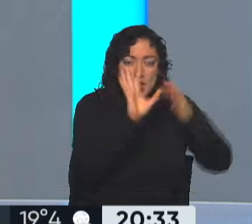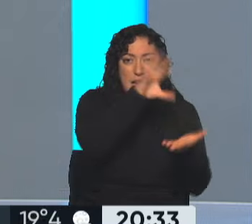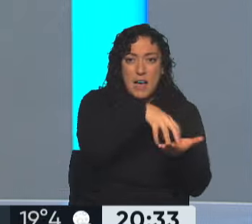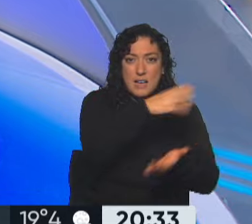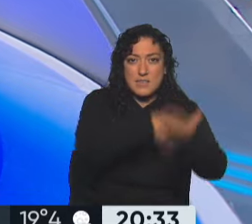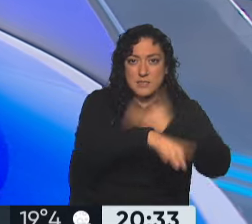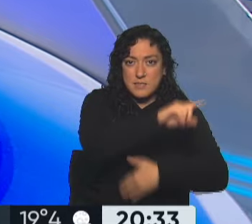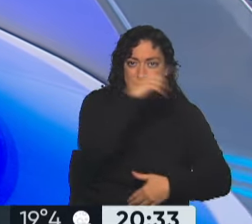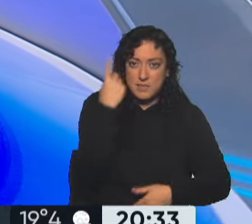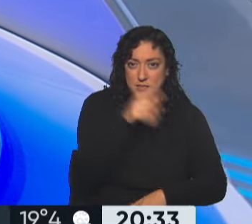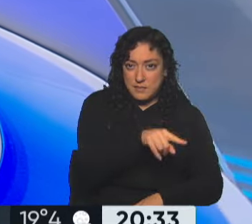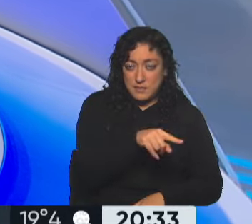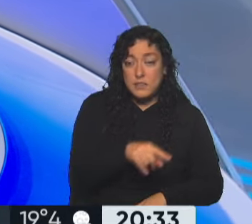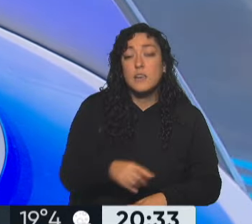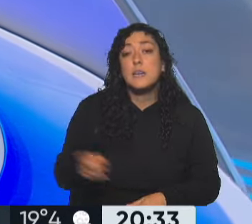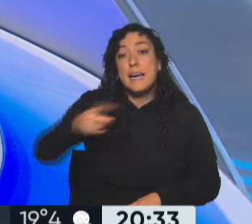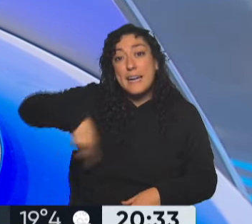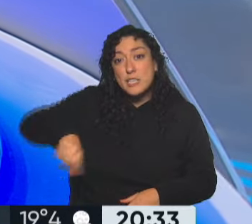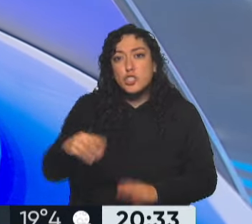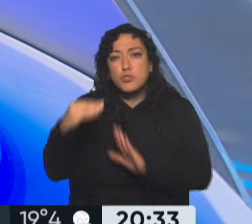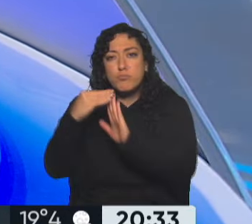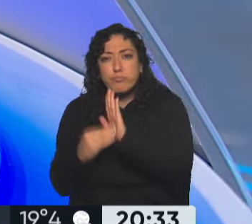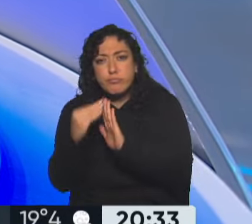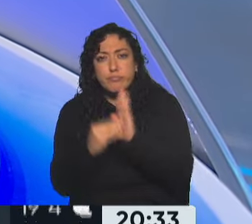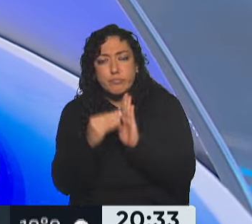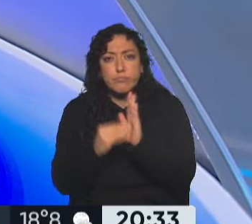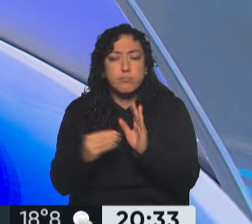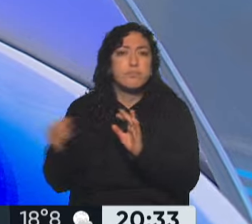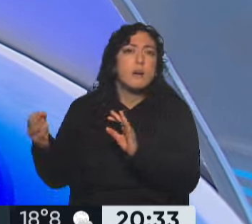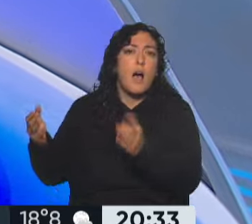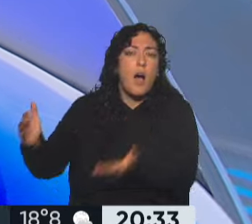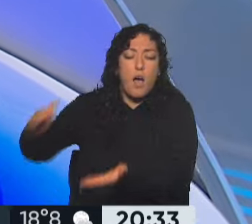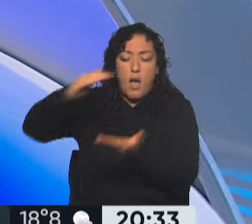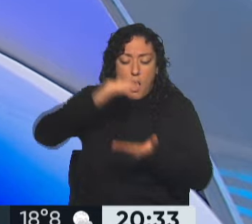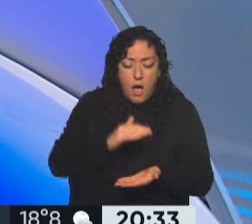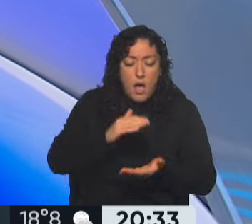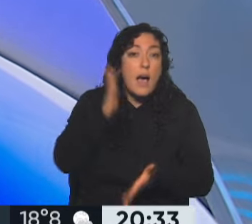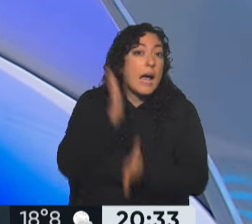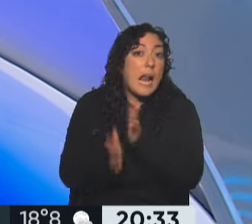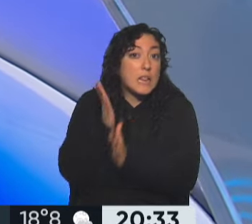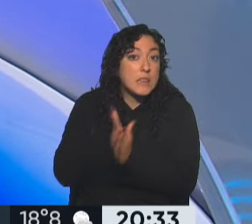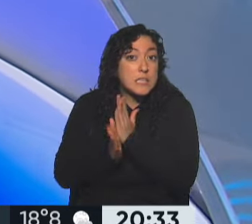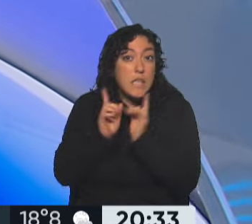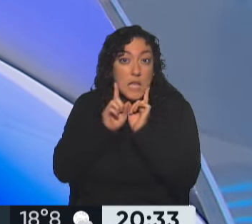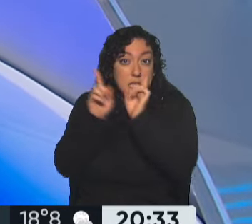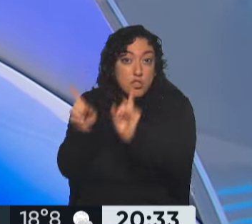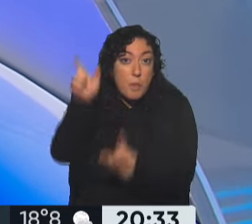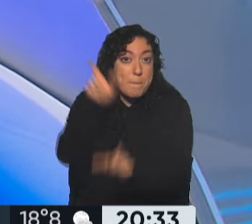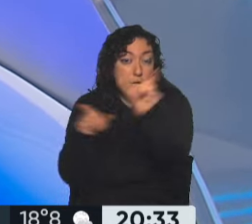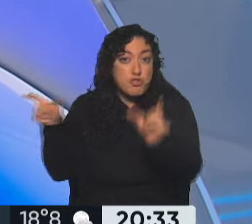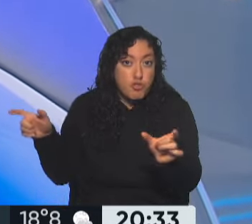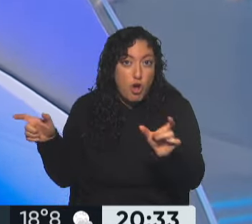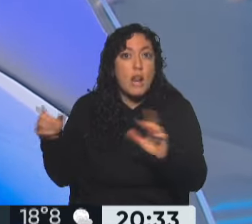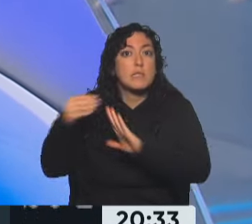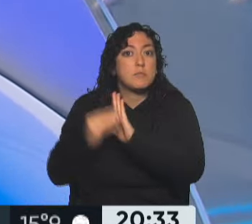Discapacidad. Ellos son quienes reciben las solicitudes y quienes asesoran de manera gratuita a quienes quieran postular. Esto